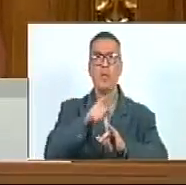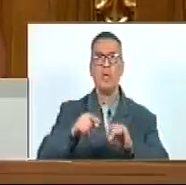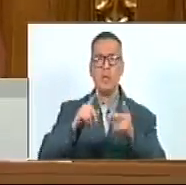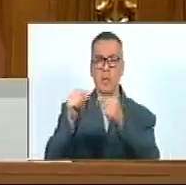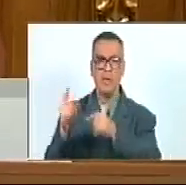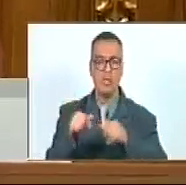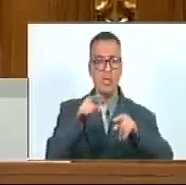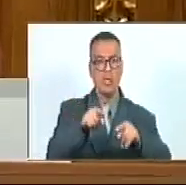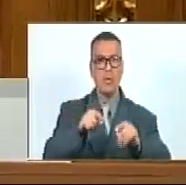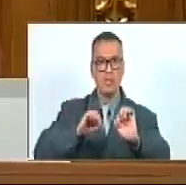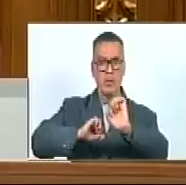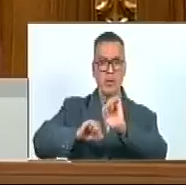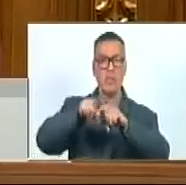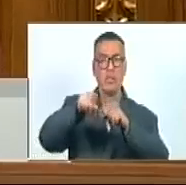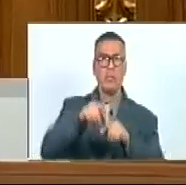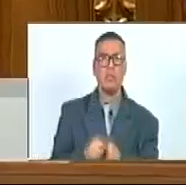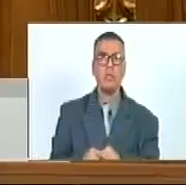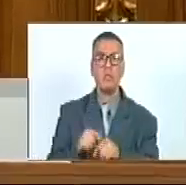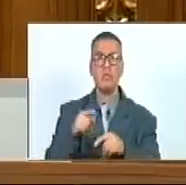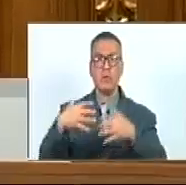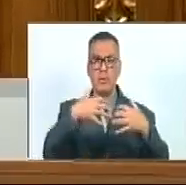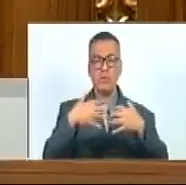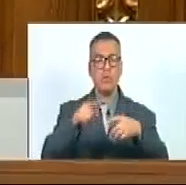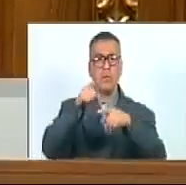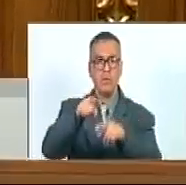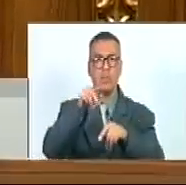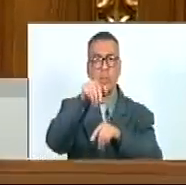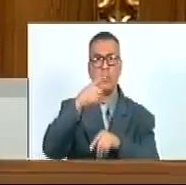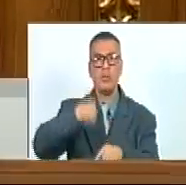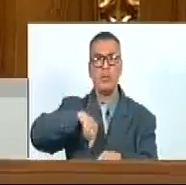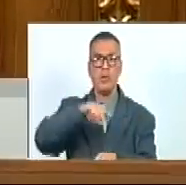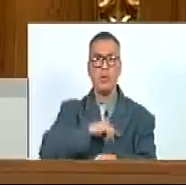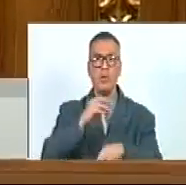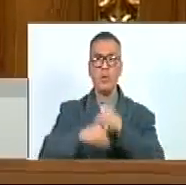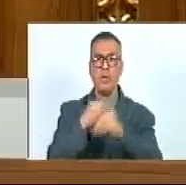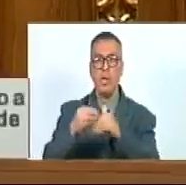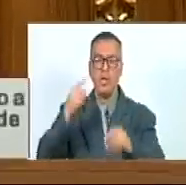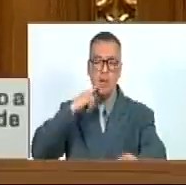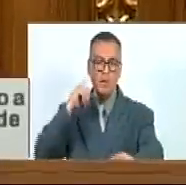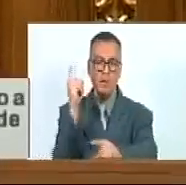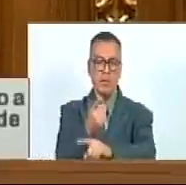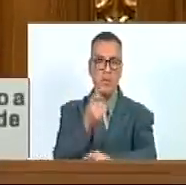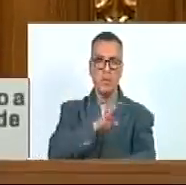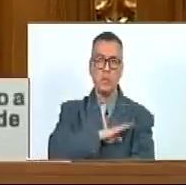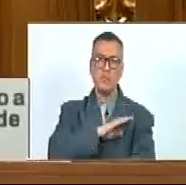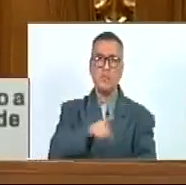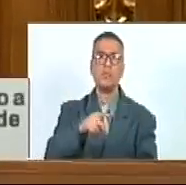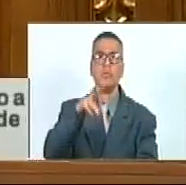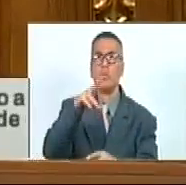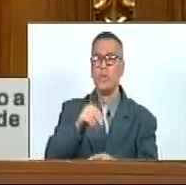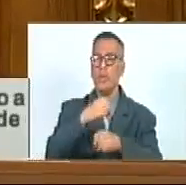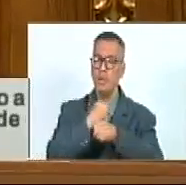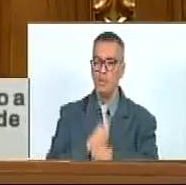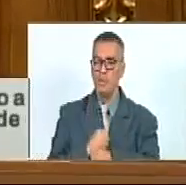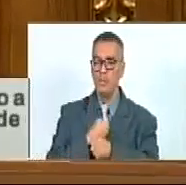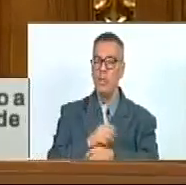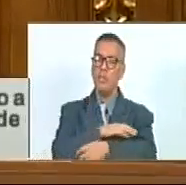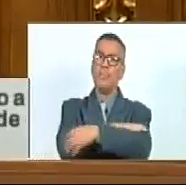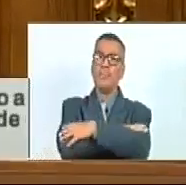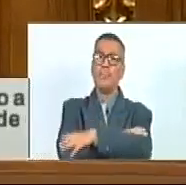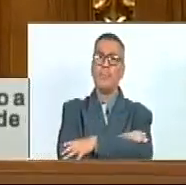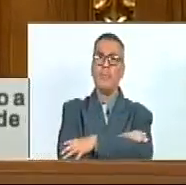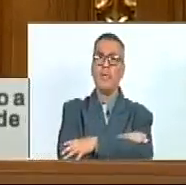Capitalismo Se opone Pues luchemos Contra ellas Y hagamos Que nos Obedezcan No esperemos De brazos